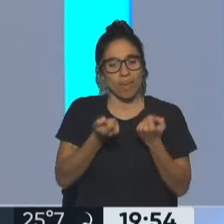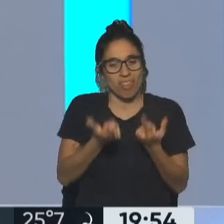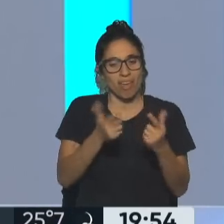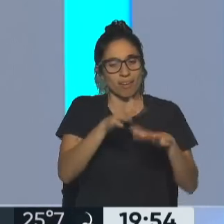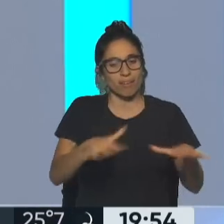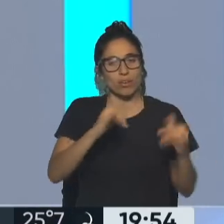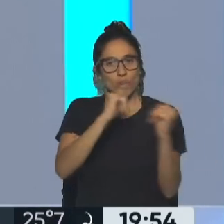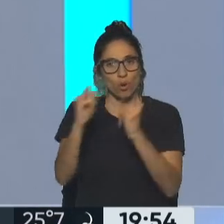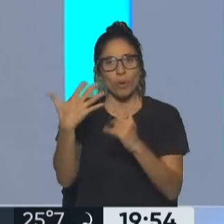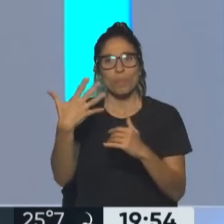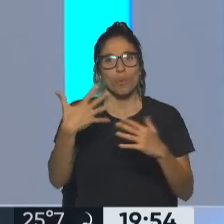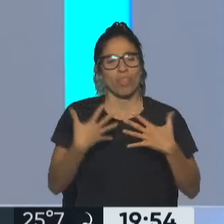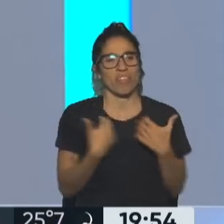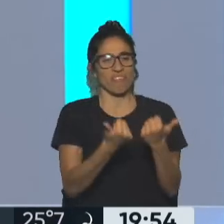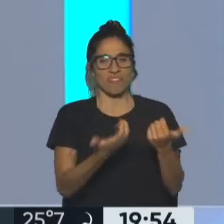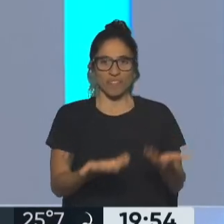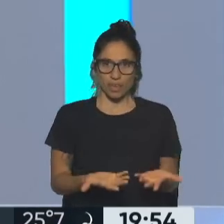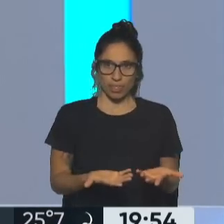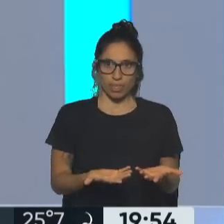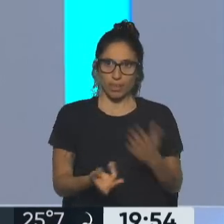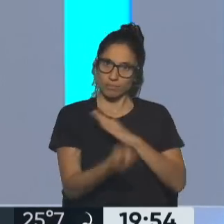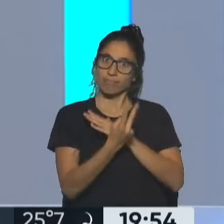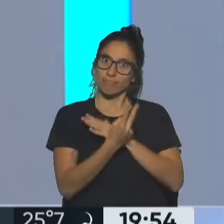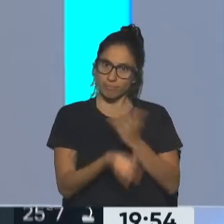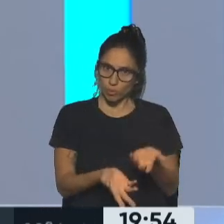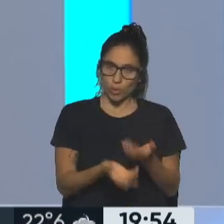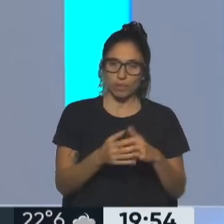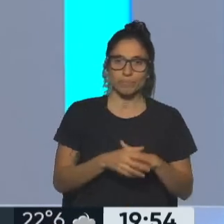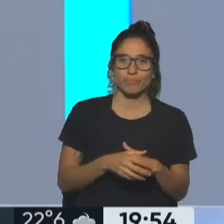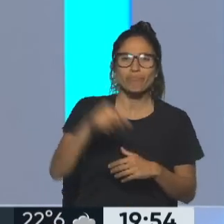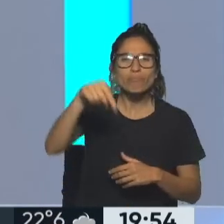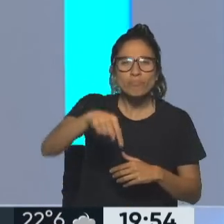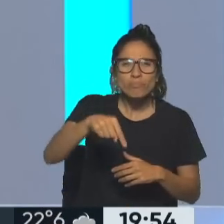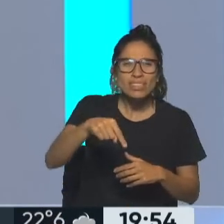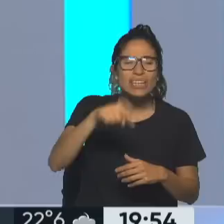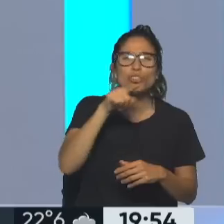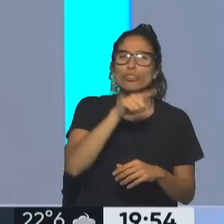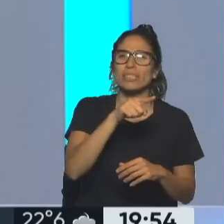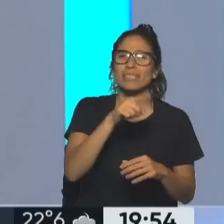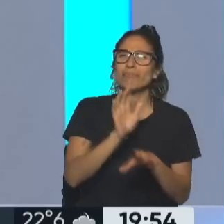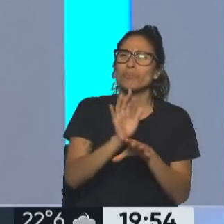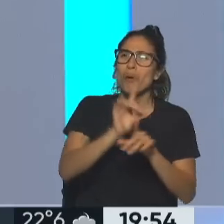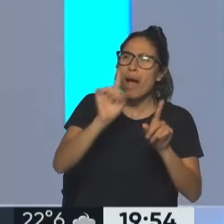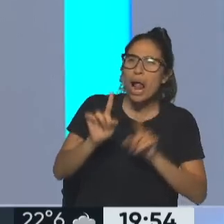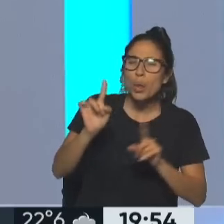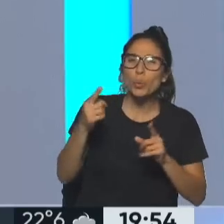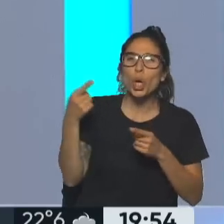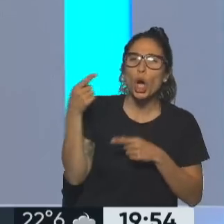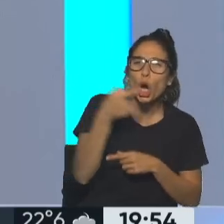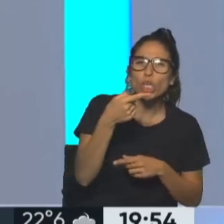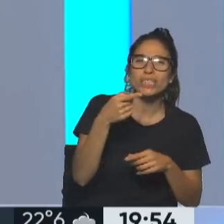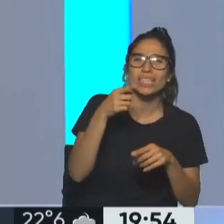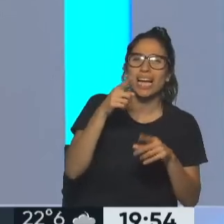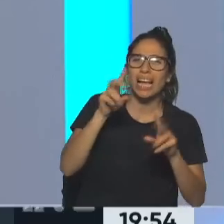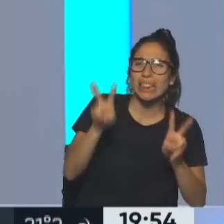cuestionar eso, cuestionar la enseñanza sexual en las escuelas, no ocurre en ningún país del mundo, es